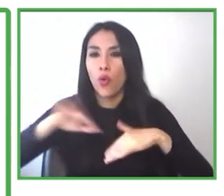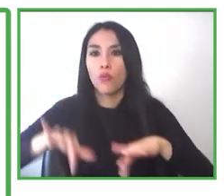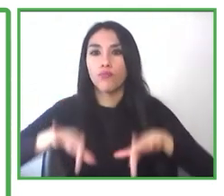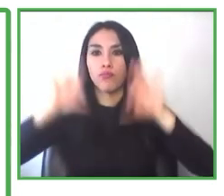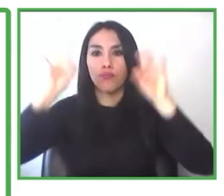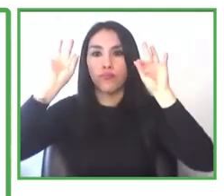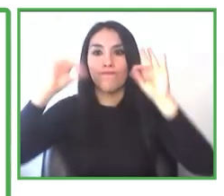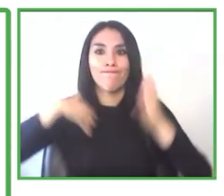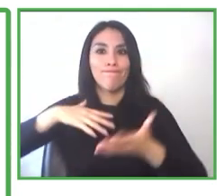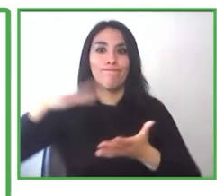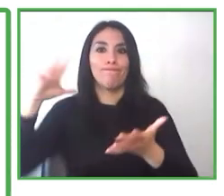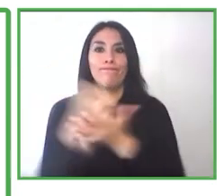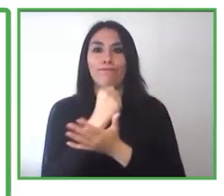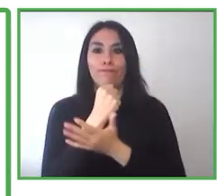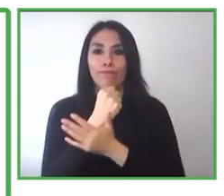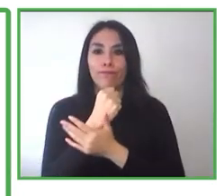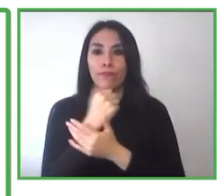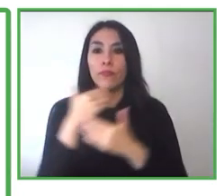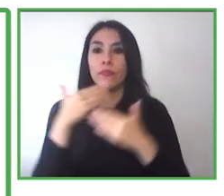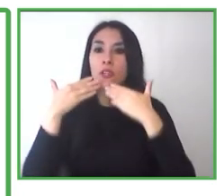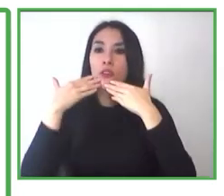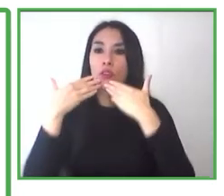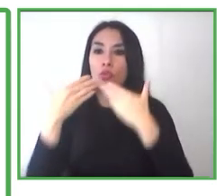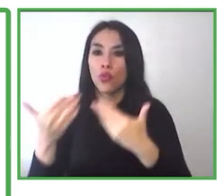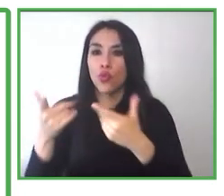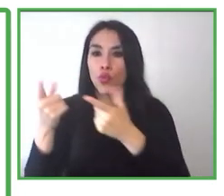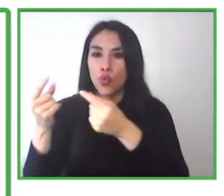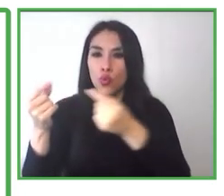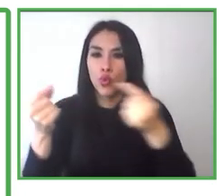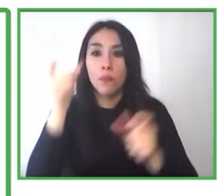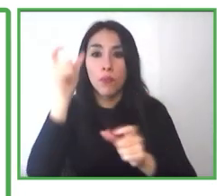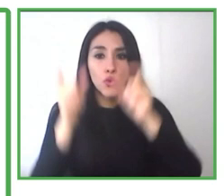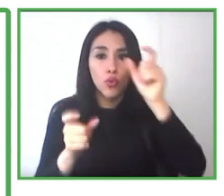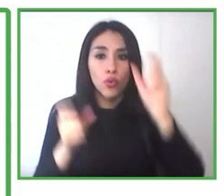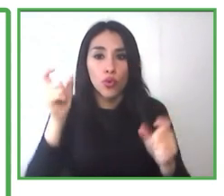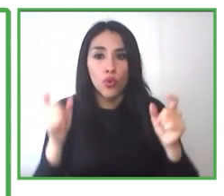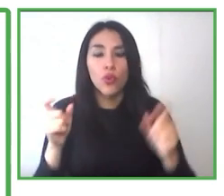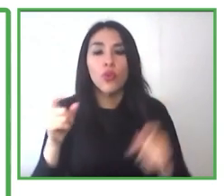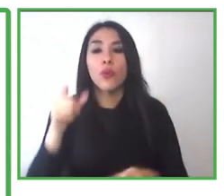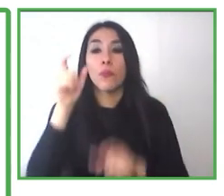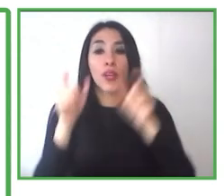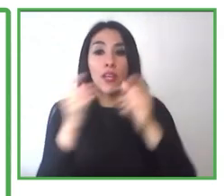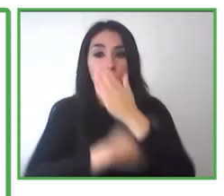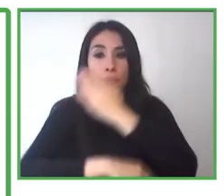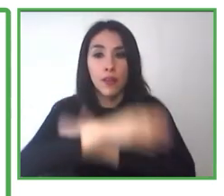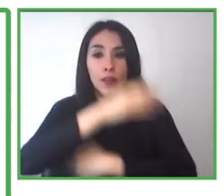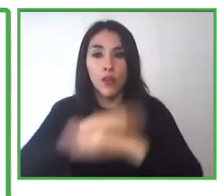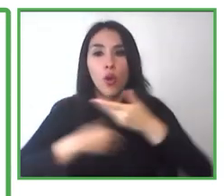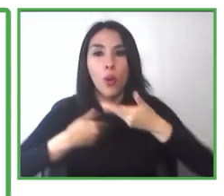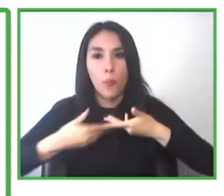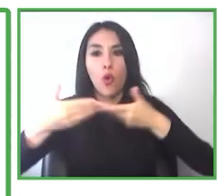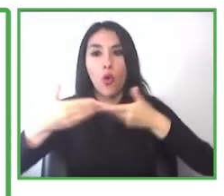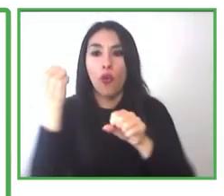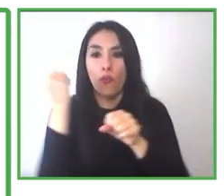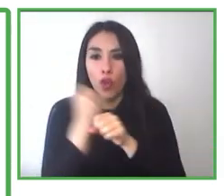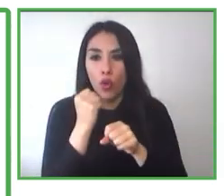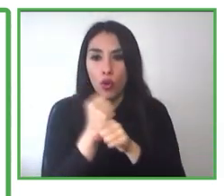entregarle herramientas de empleabilidad a los usuarios con discapacidad, son las alianzas, las alianzas público-privadas.